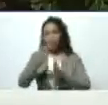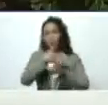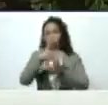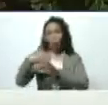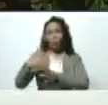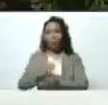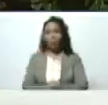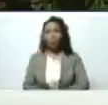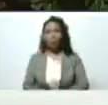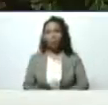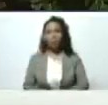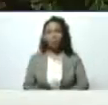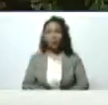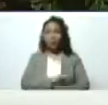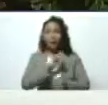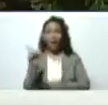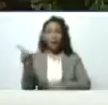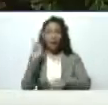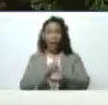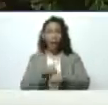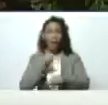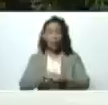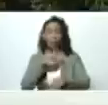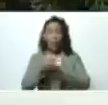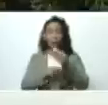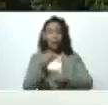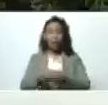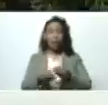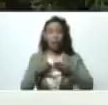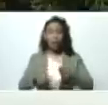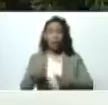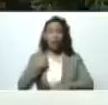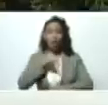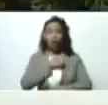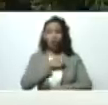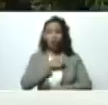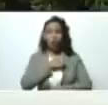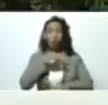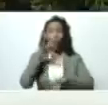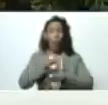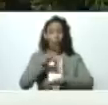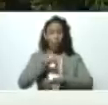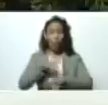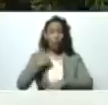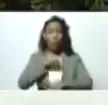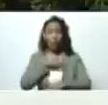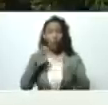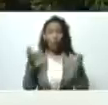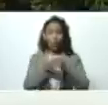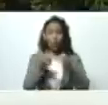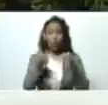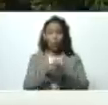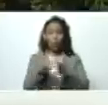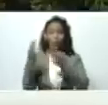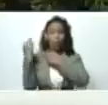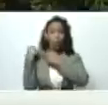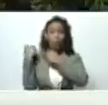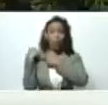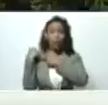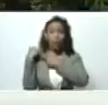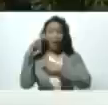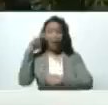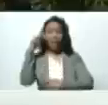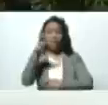ese es el tiempo que estamos viendo nacer nosotros nos ha tocado a nuestra generación ver